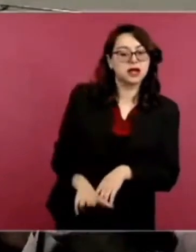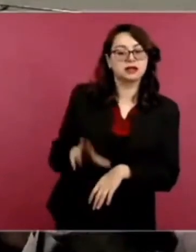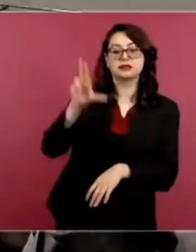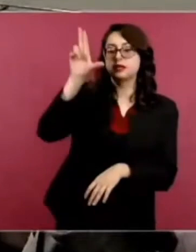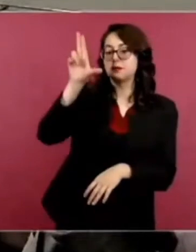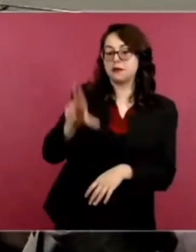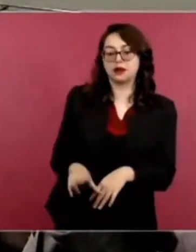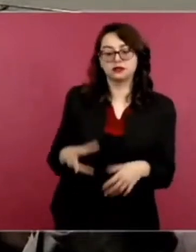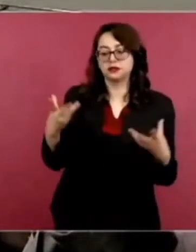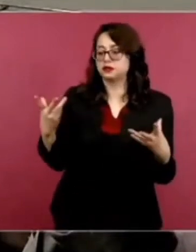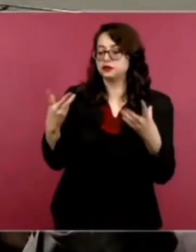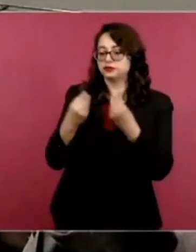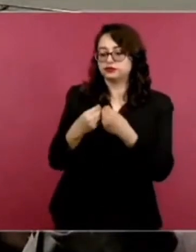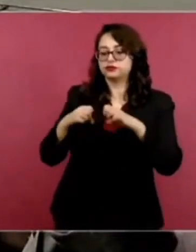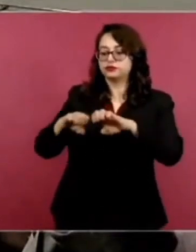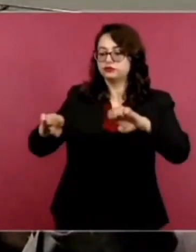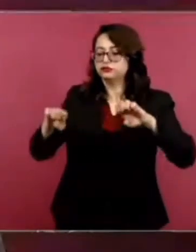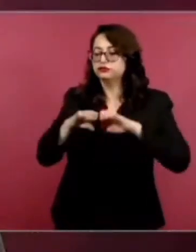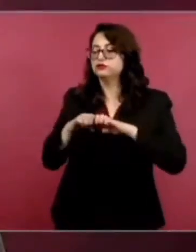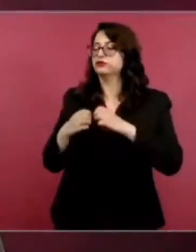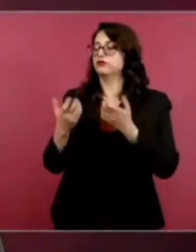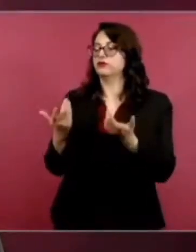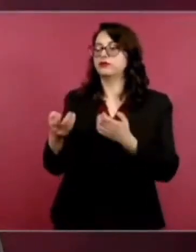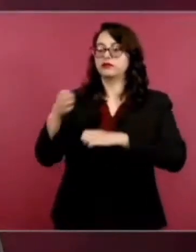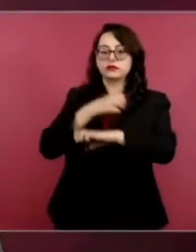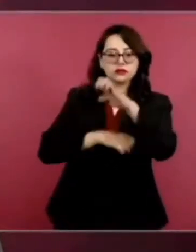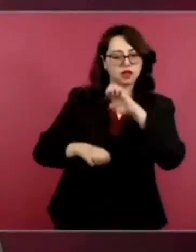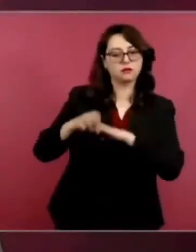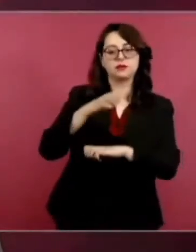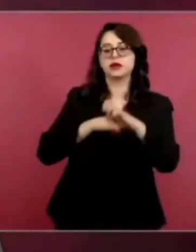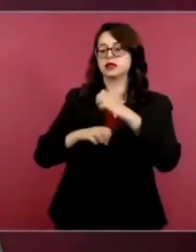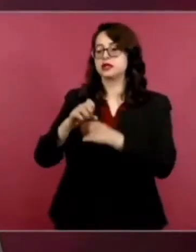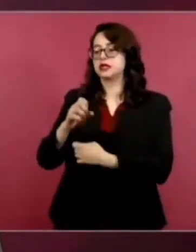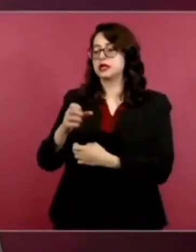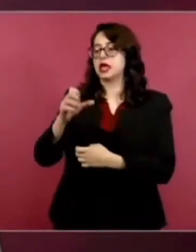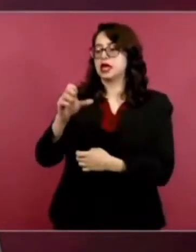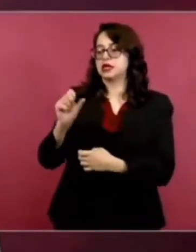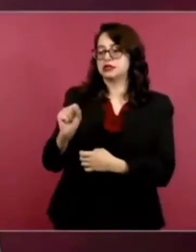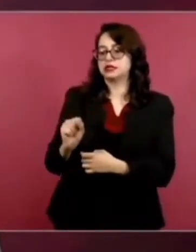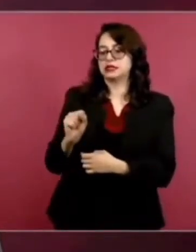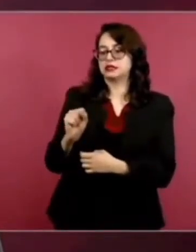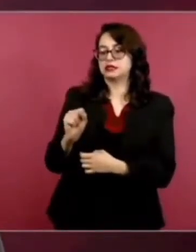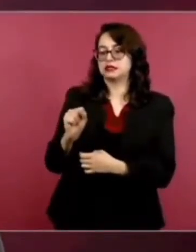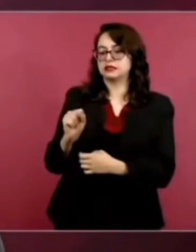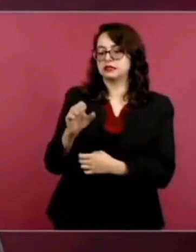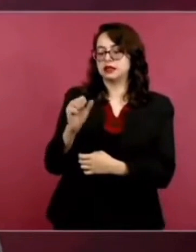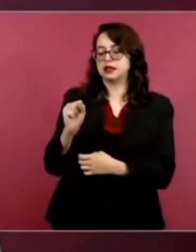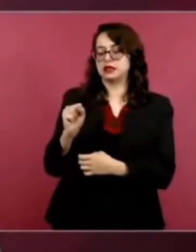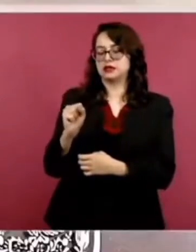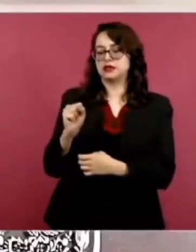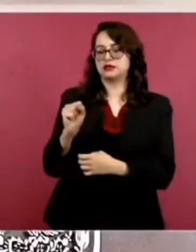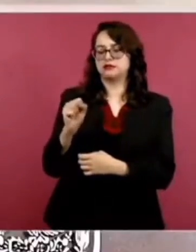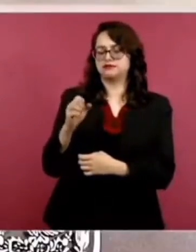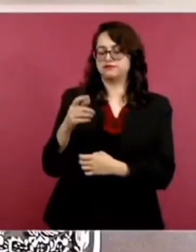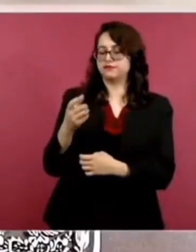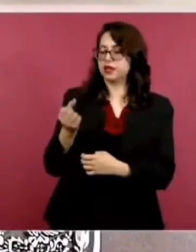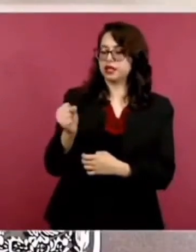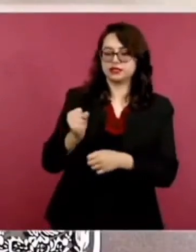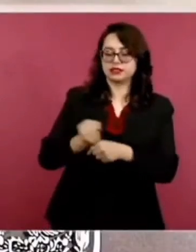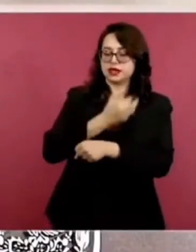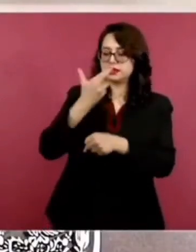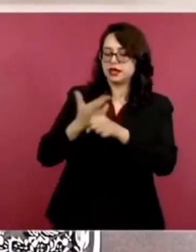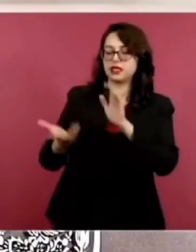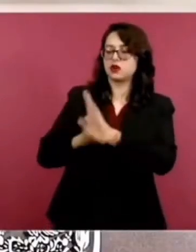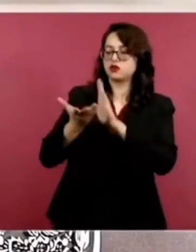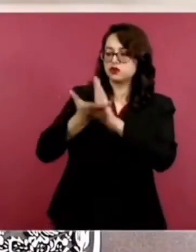que están viendo, las empresas, la Secretaría de Infraestructura y Comunicaciones y Transportes, la Secretaría de Obras de la Ciudad de México, la Secretaría de